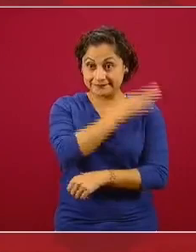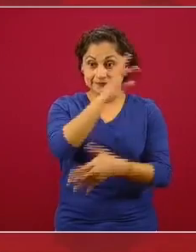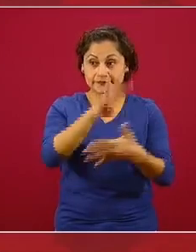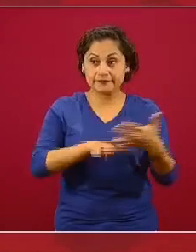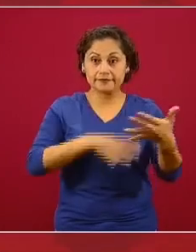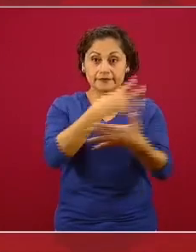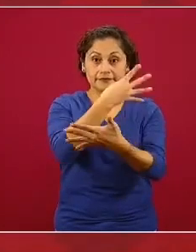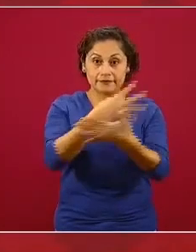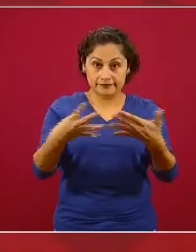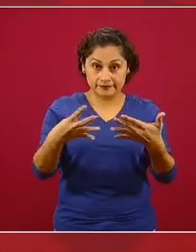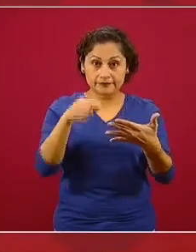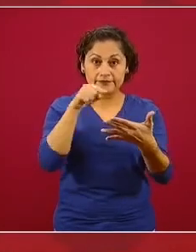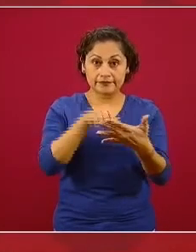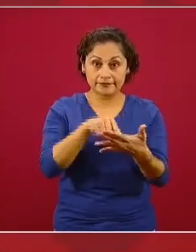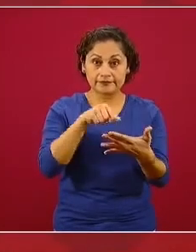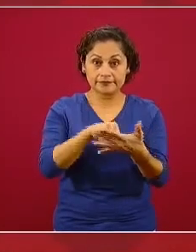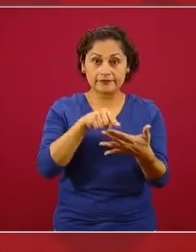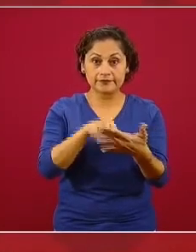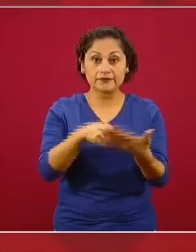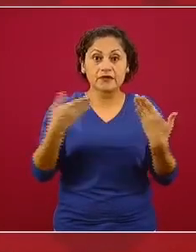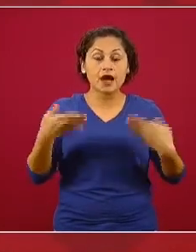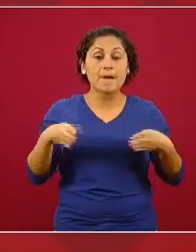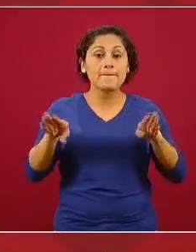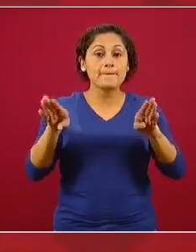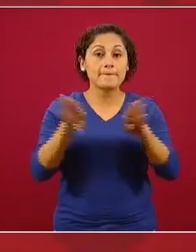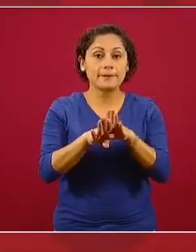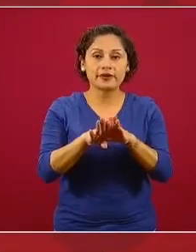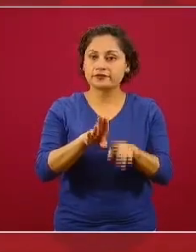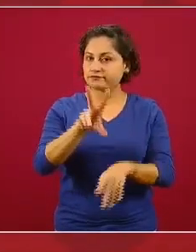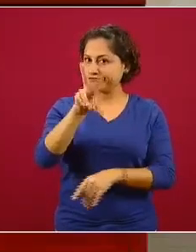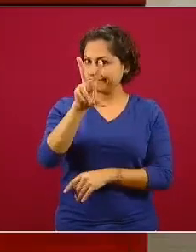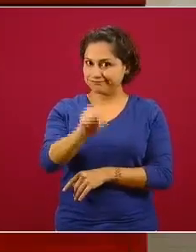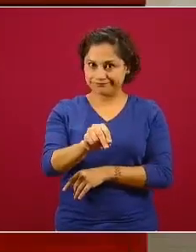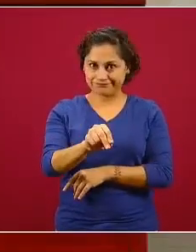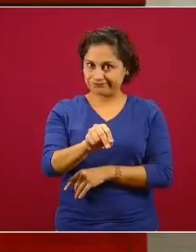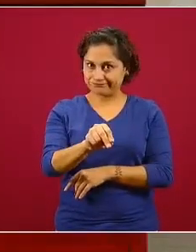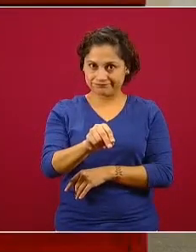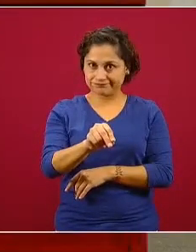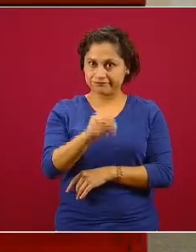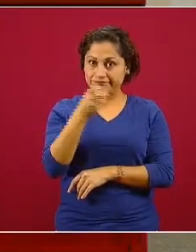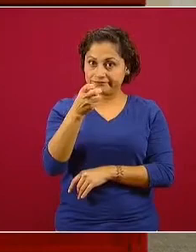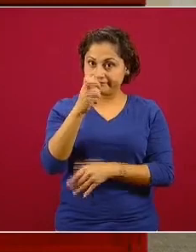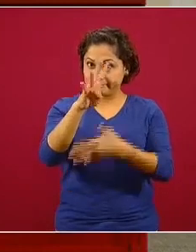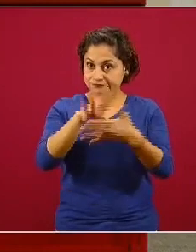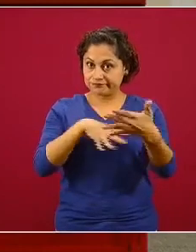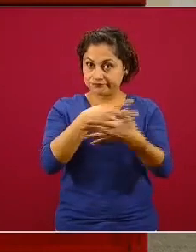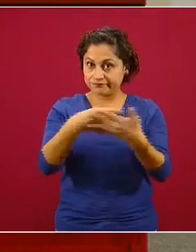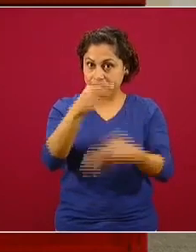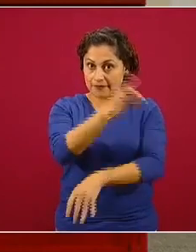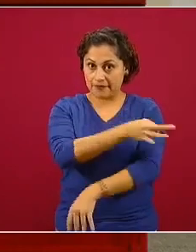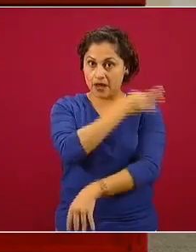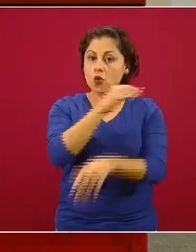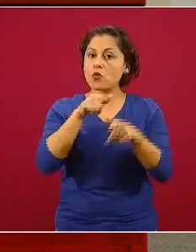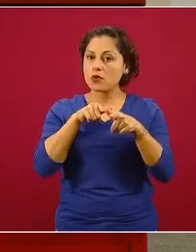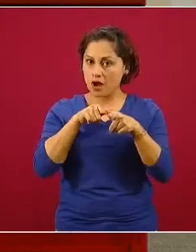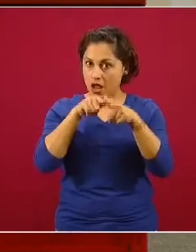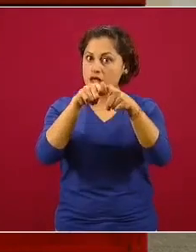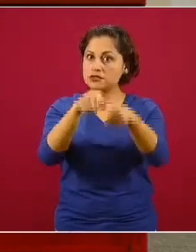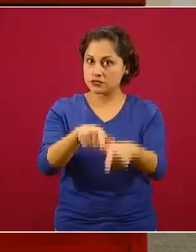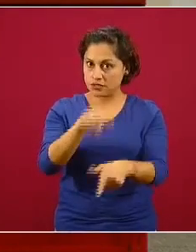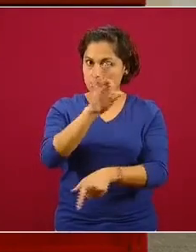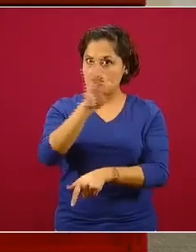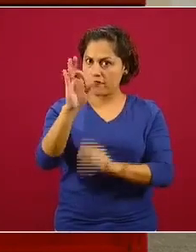vacunación, en ningún momento ha sido suspendido. En ningún momento. Lo único que se pospuso fue